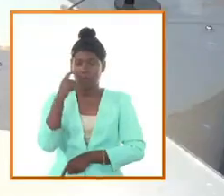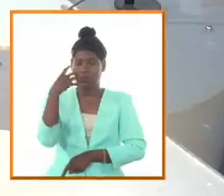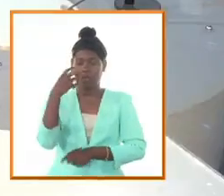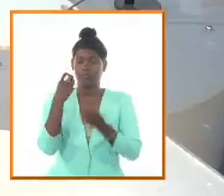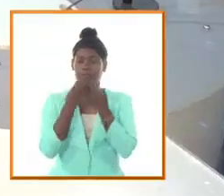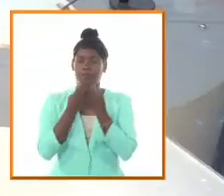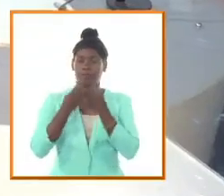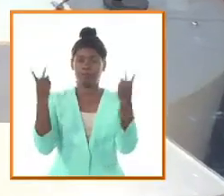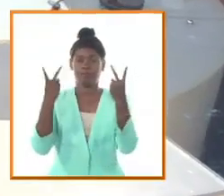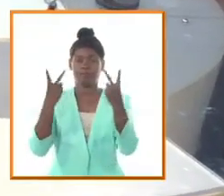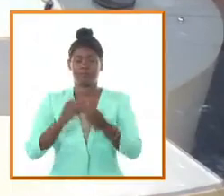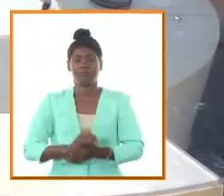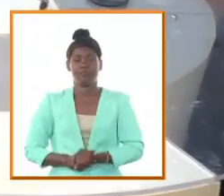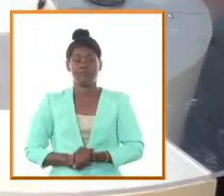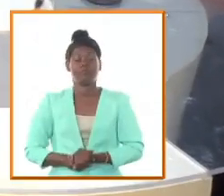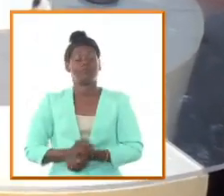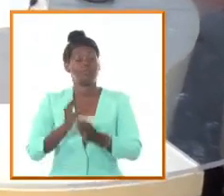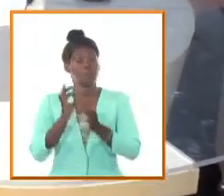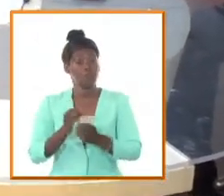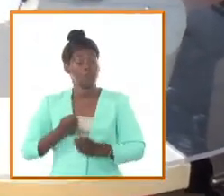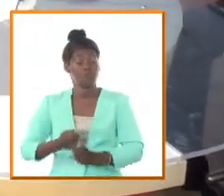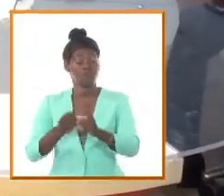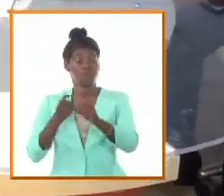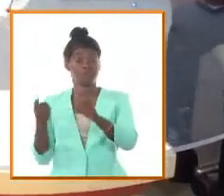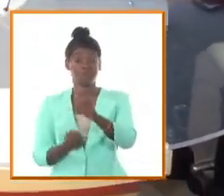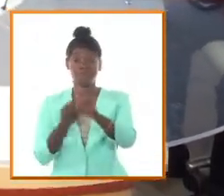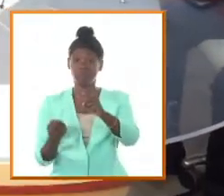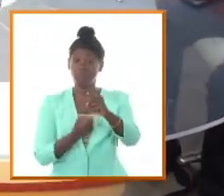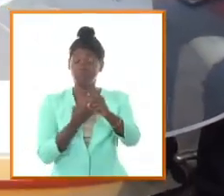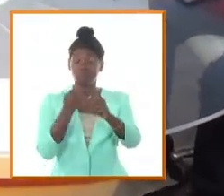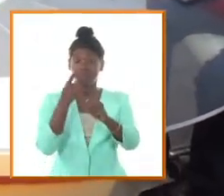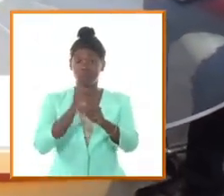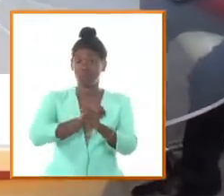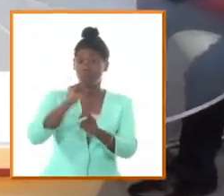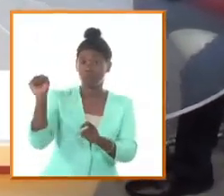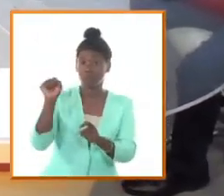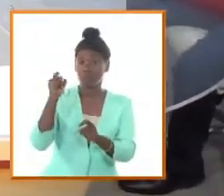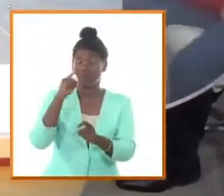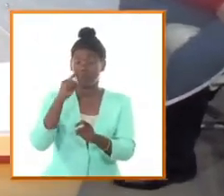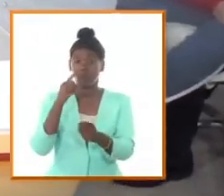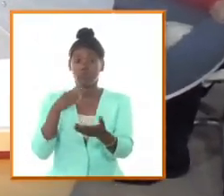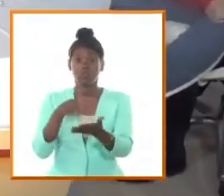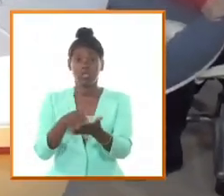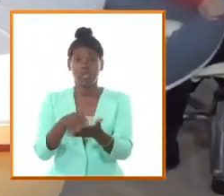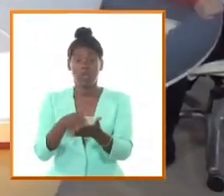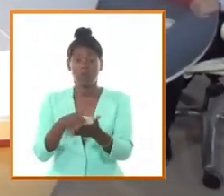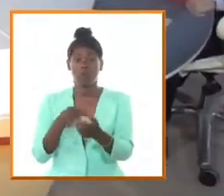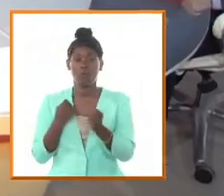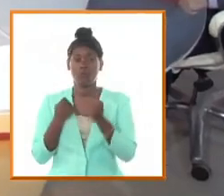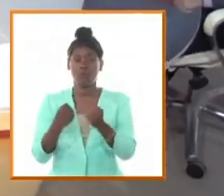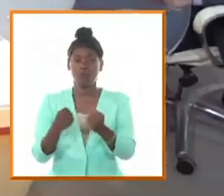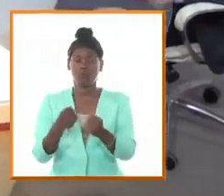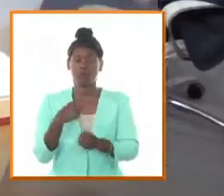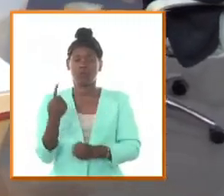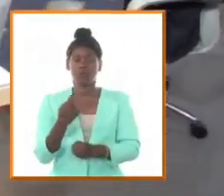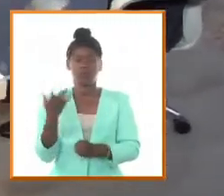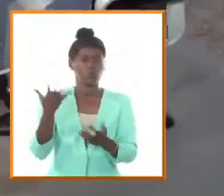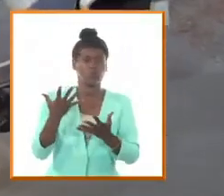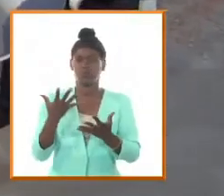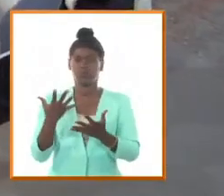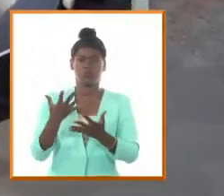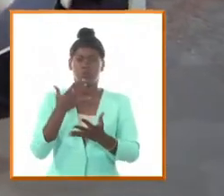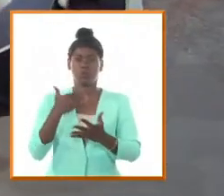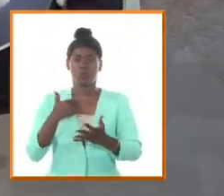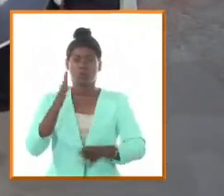cuando ya inerme se sintió el nativo llegóse a ti como se llega a un puerto con qué voy a pelear dijote incierto